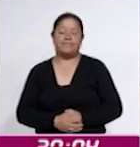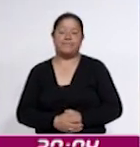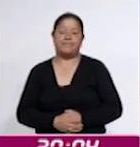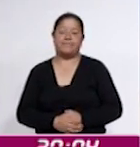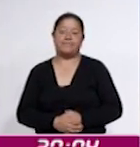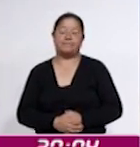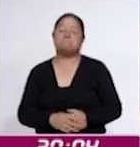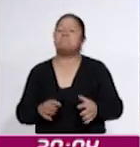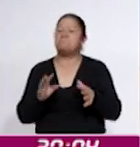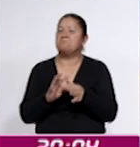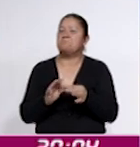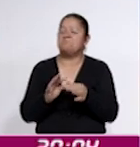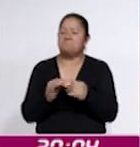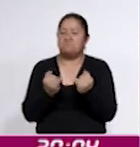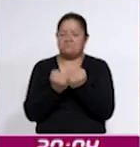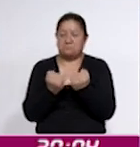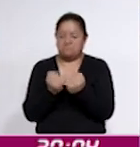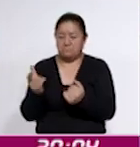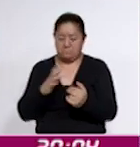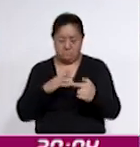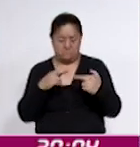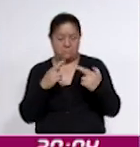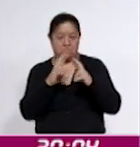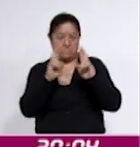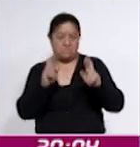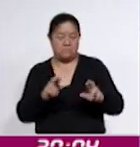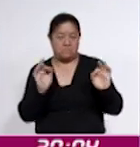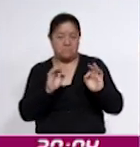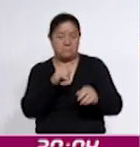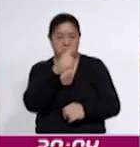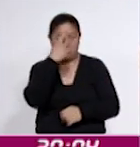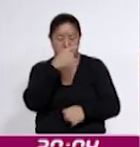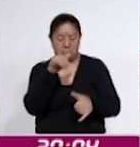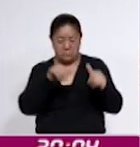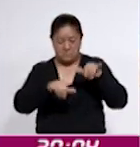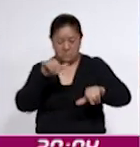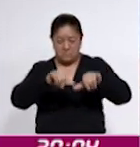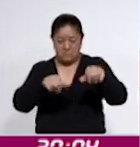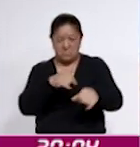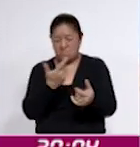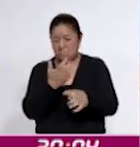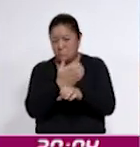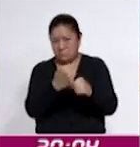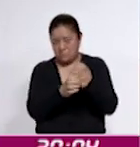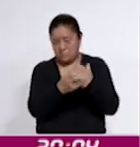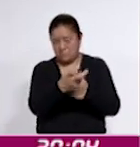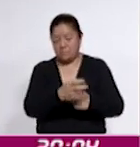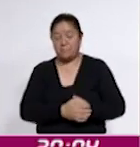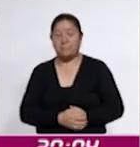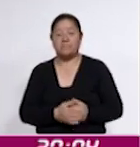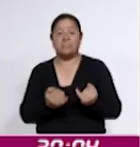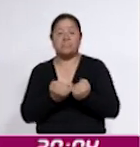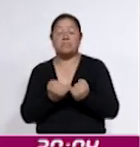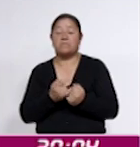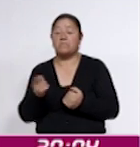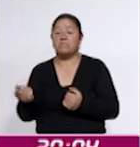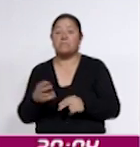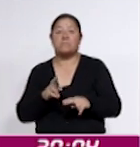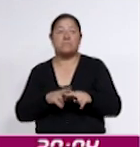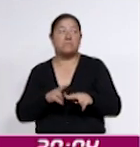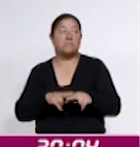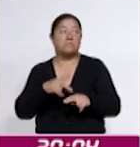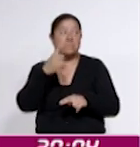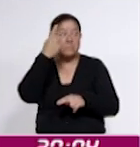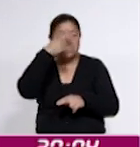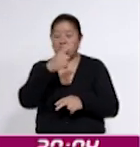Detalló que también se entregó un refrigerador para reactivos y productos biológicos, además de bancas tándem para derecho a